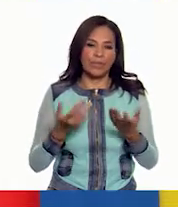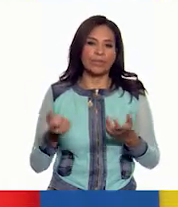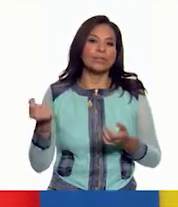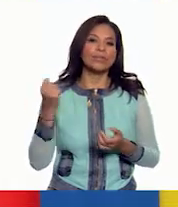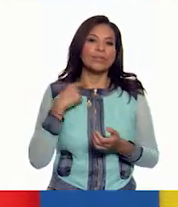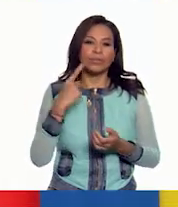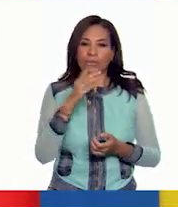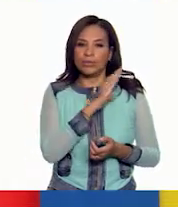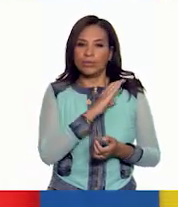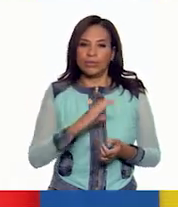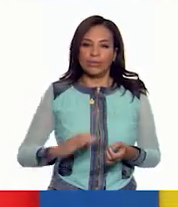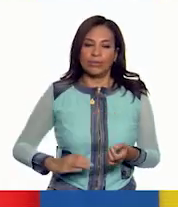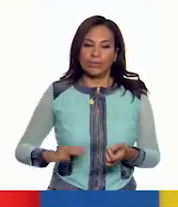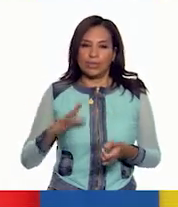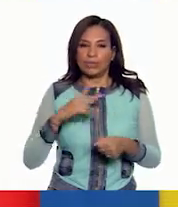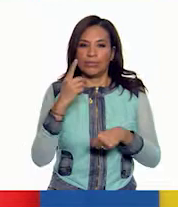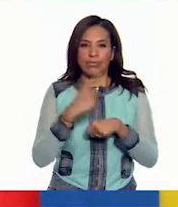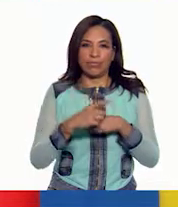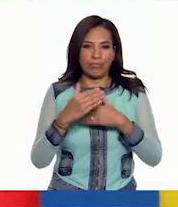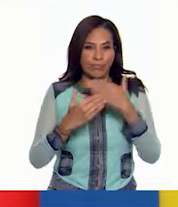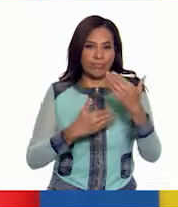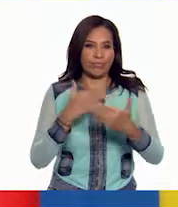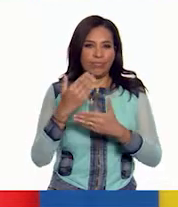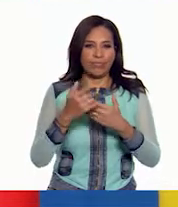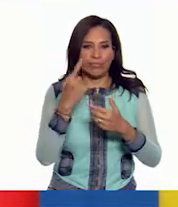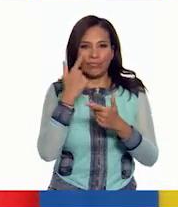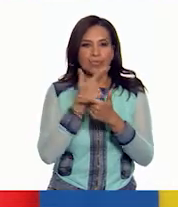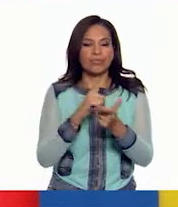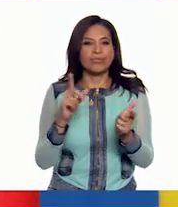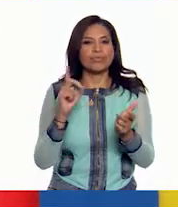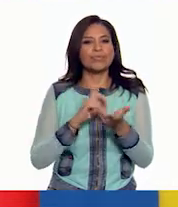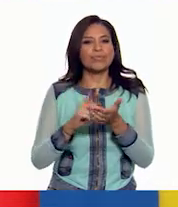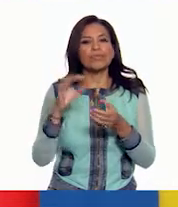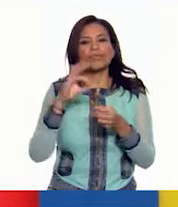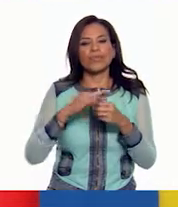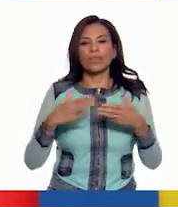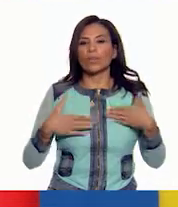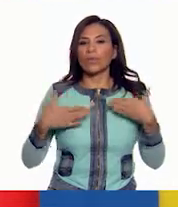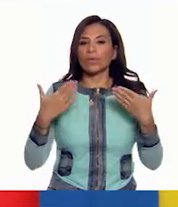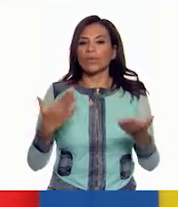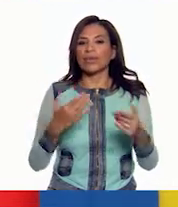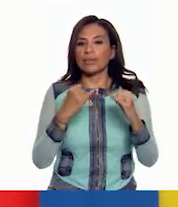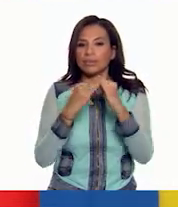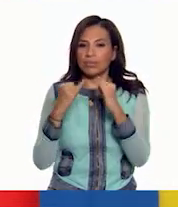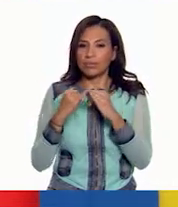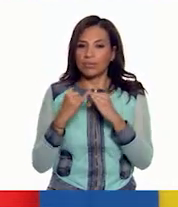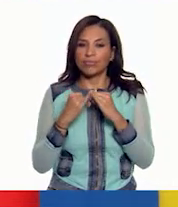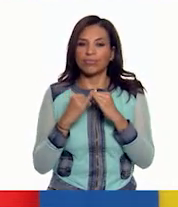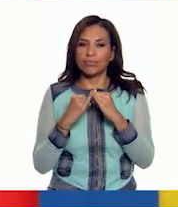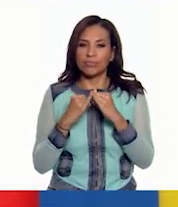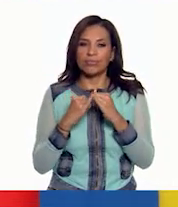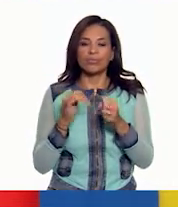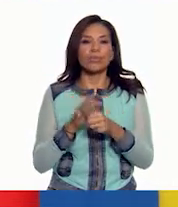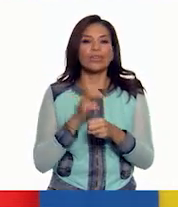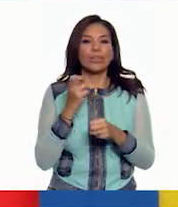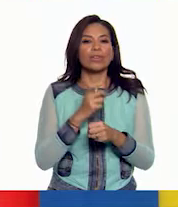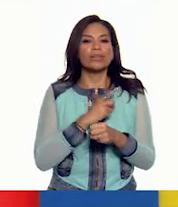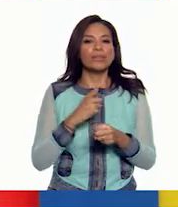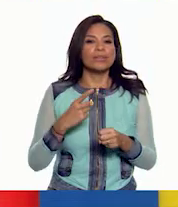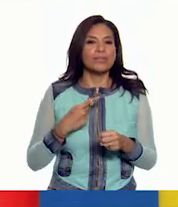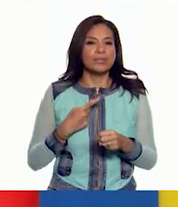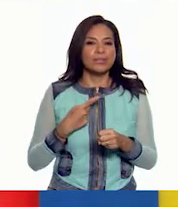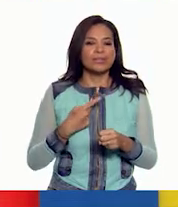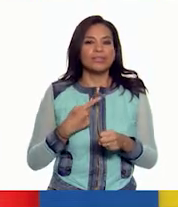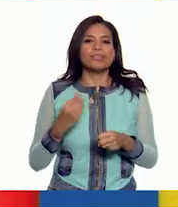asesinato de un candidato iba a dañar el proceso de democratización y la confianza de las instituciones. Por ello, deberíamos